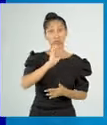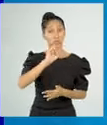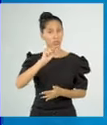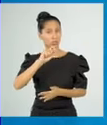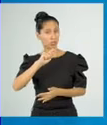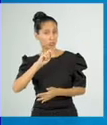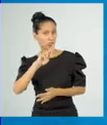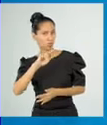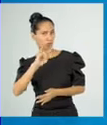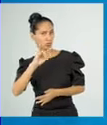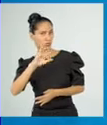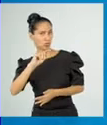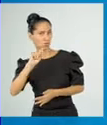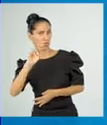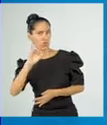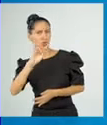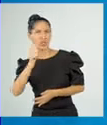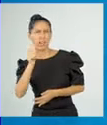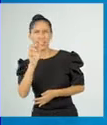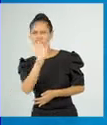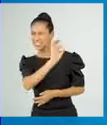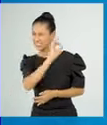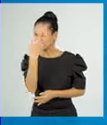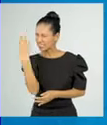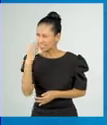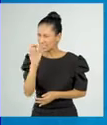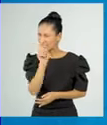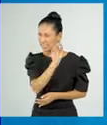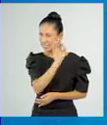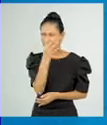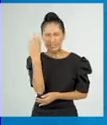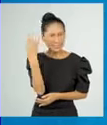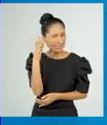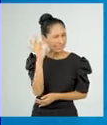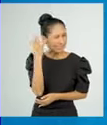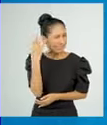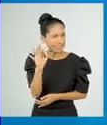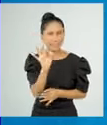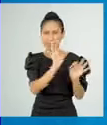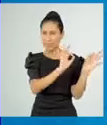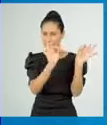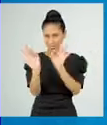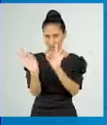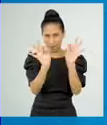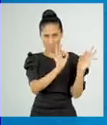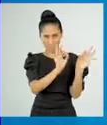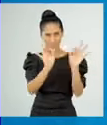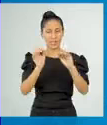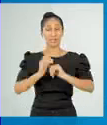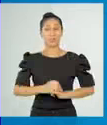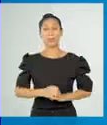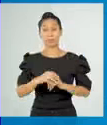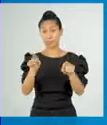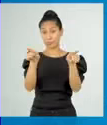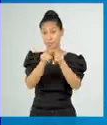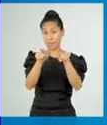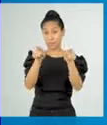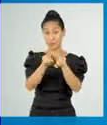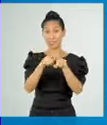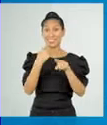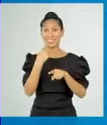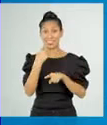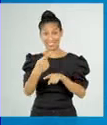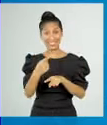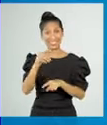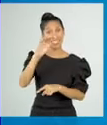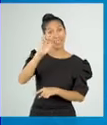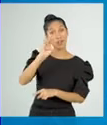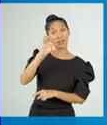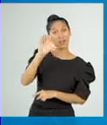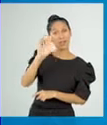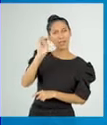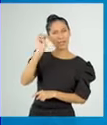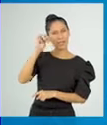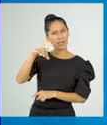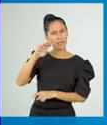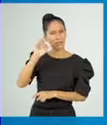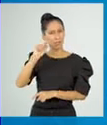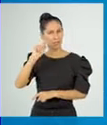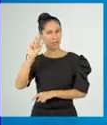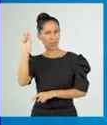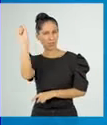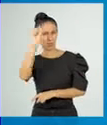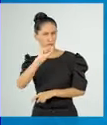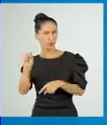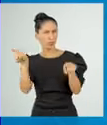misma. Una variación importante en los textos instructivos es que primero se mencionan los elementos que se utilizarán y la